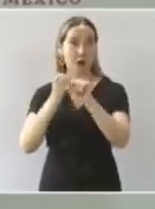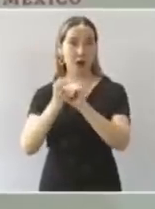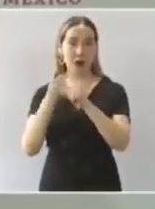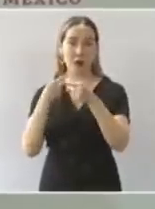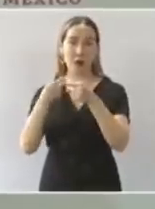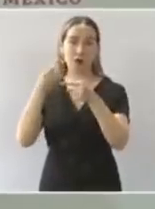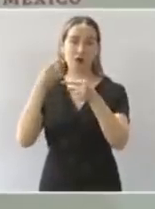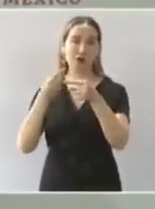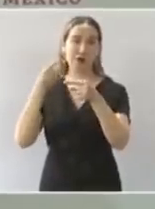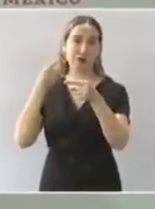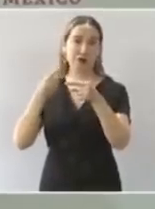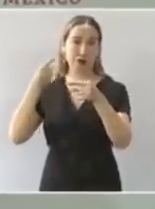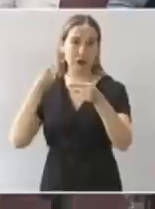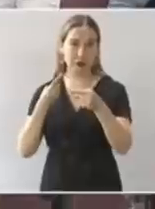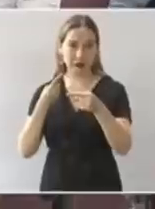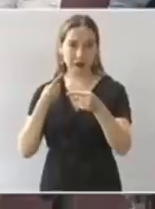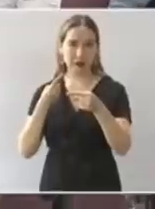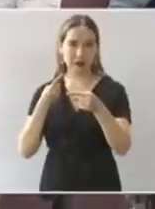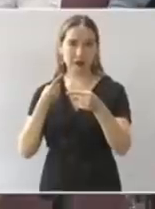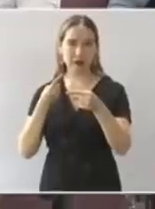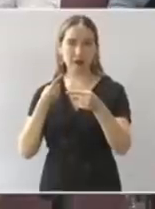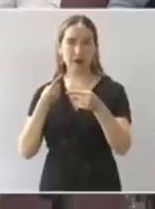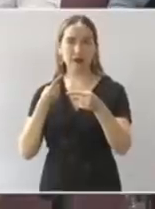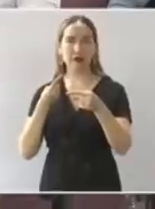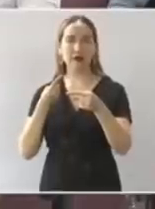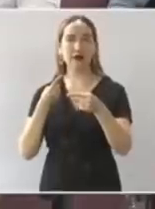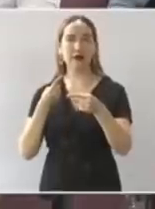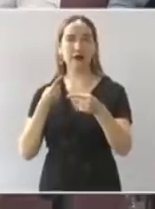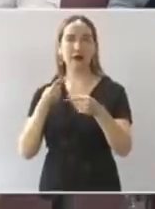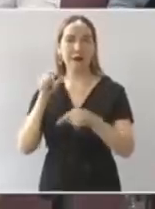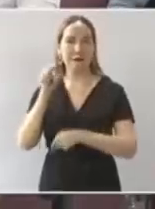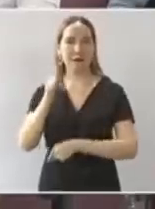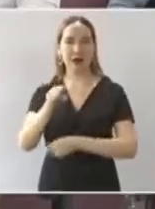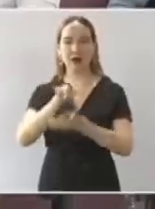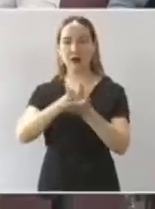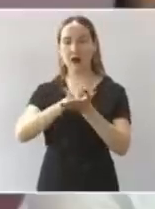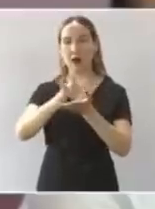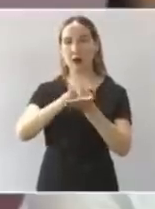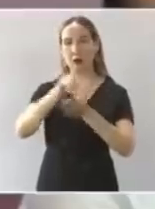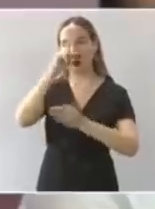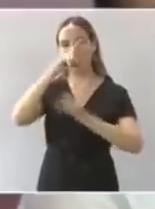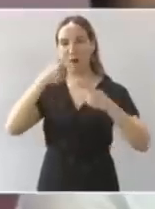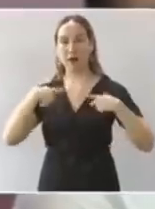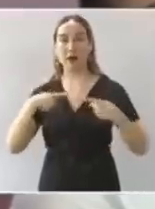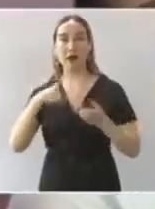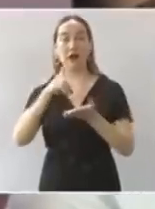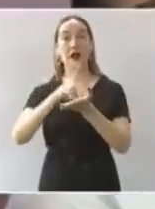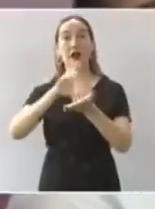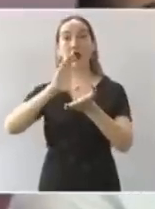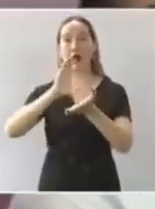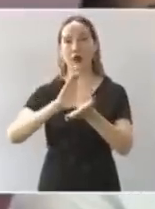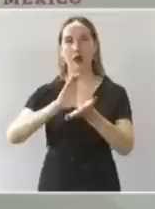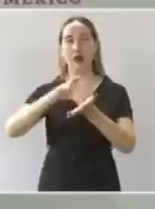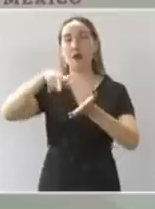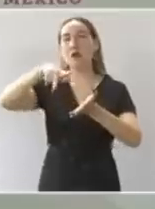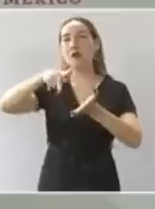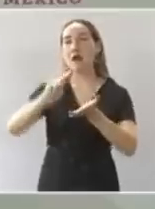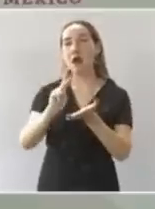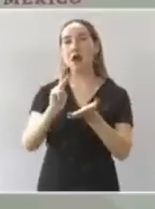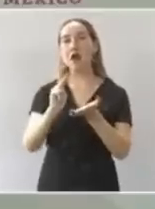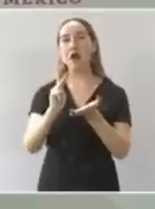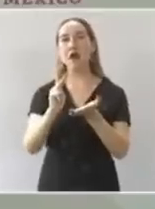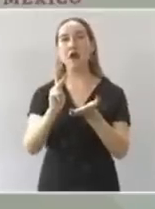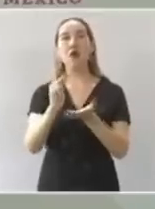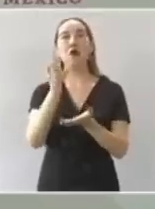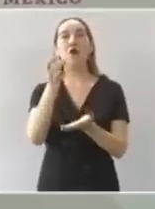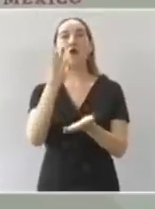ese apoyo para discapacitados pero nada más llegaba hasta los